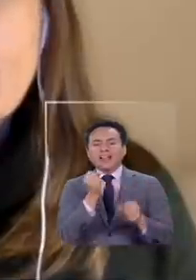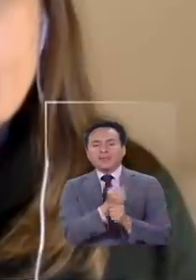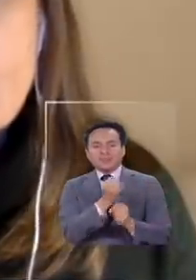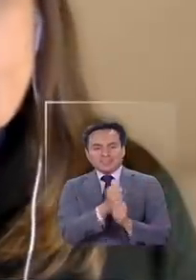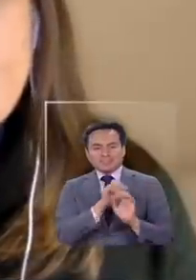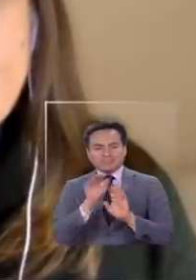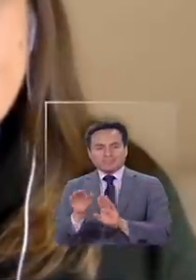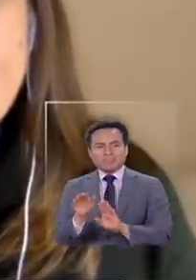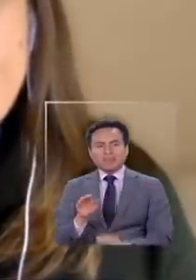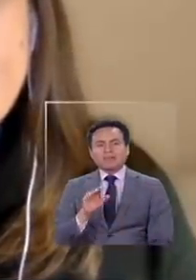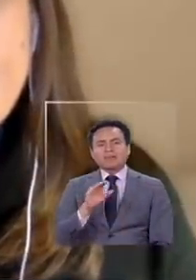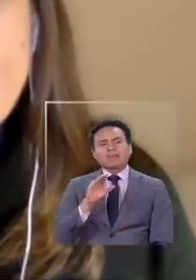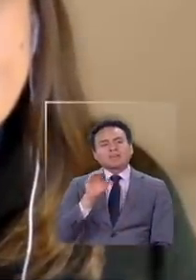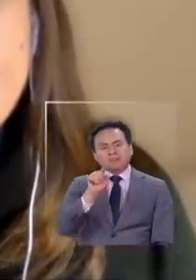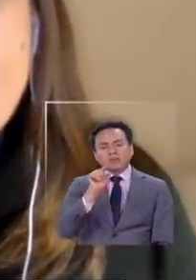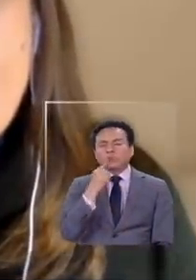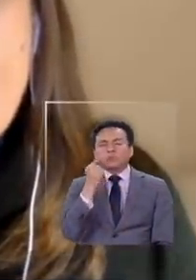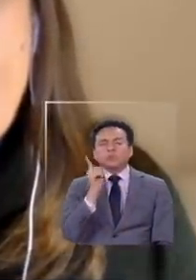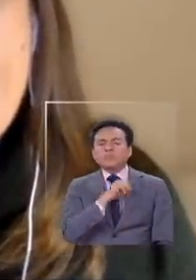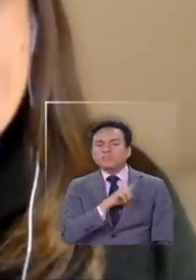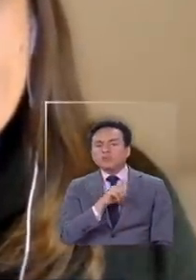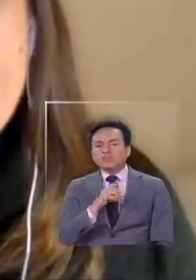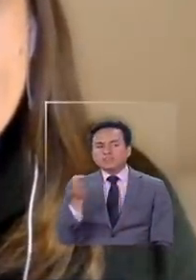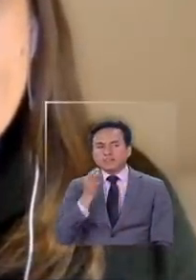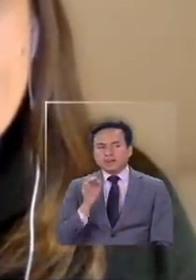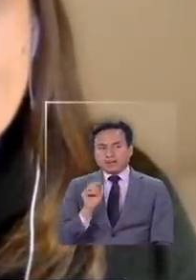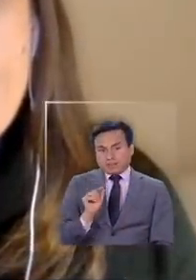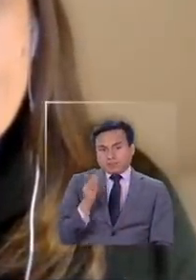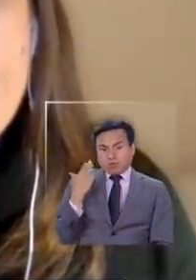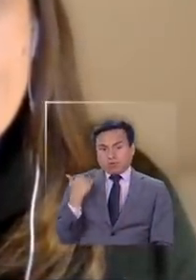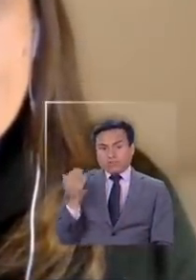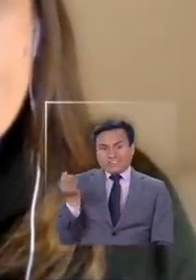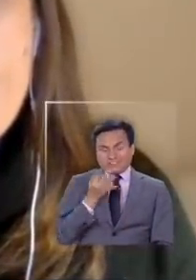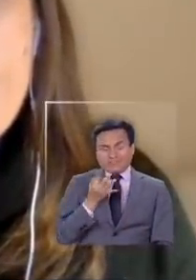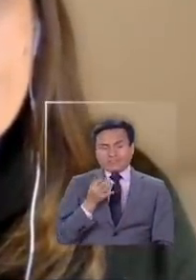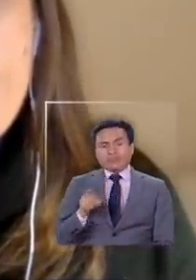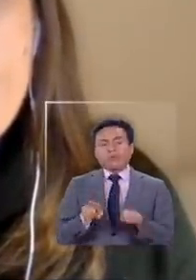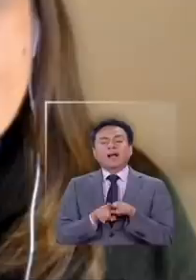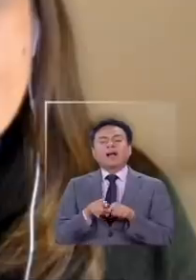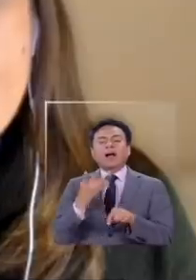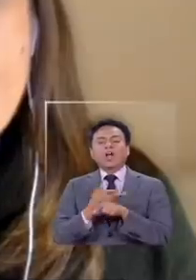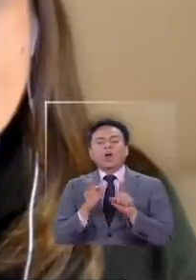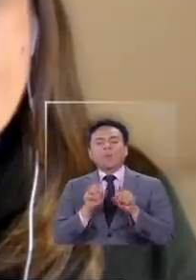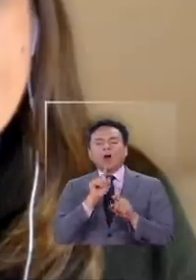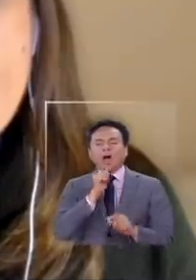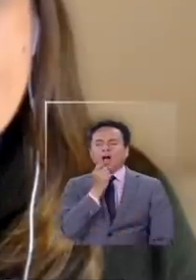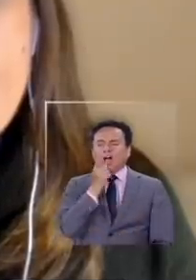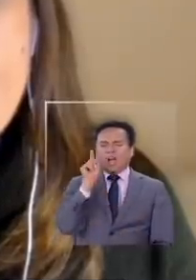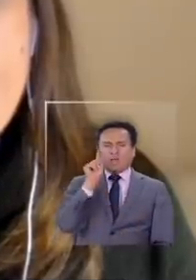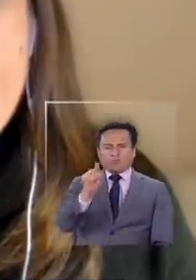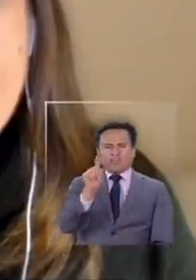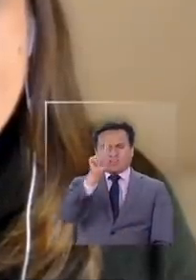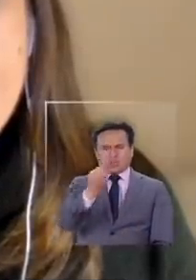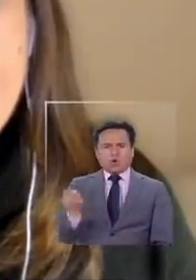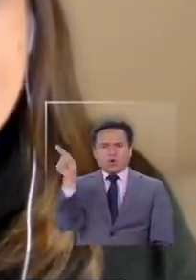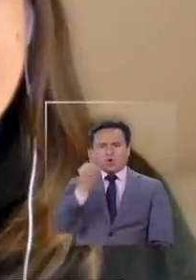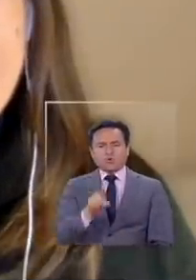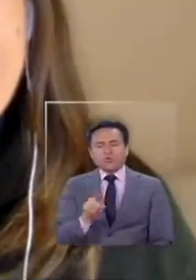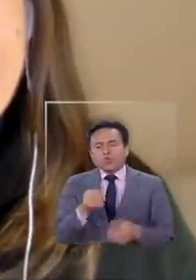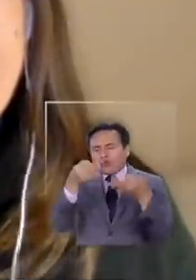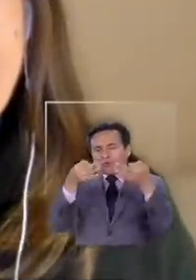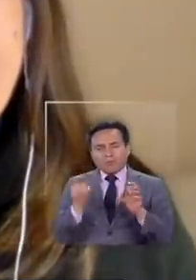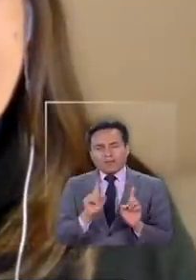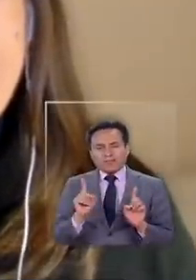Sí, Silvia Carrasco, por último, Guardian decía hace muy poco rato de que hay una suerte de acusación no formal